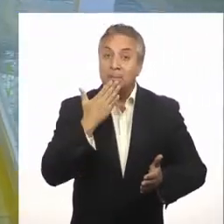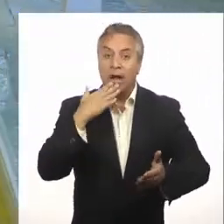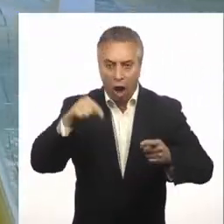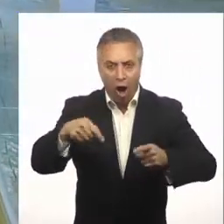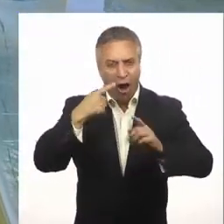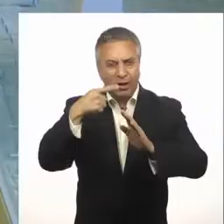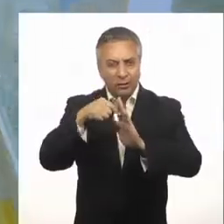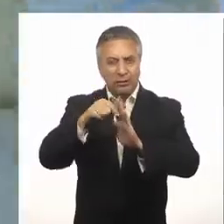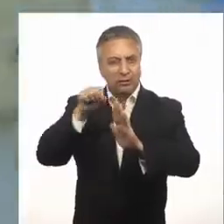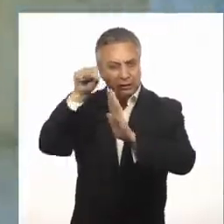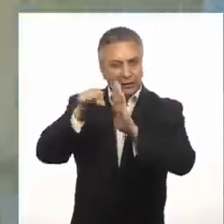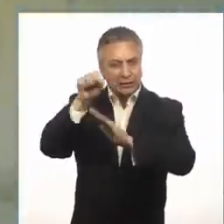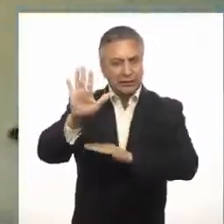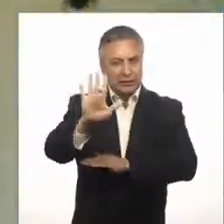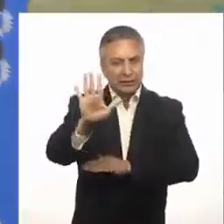¡Acompáñame!